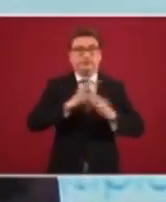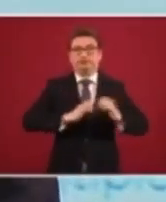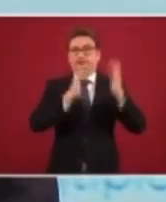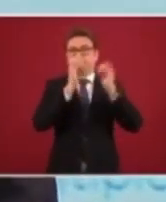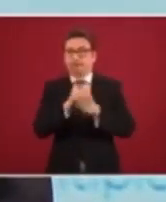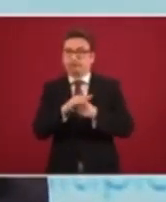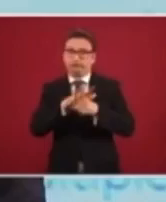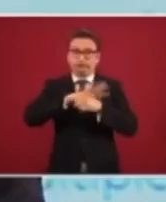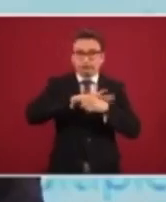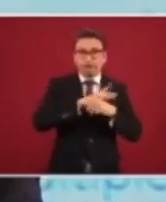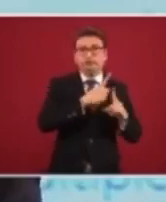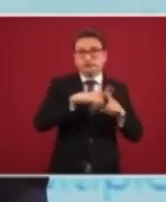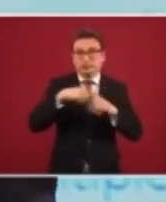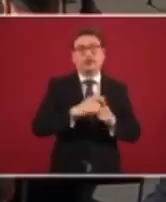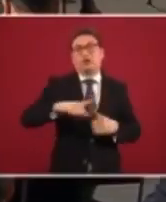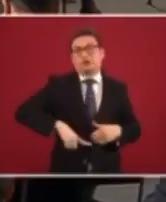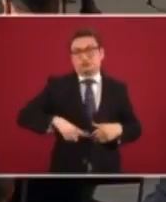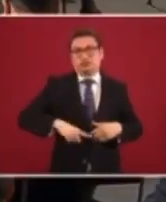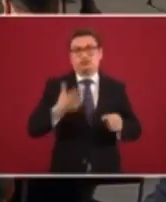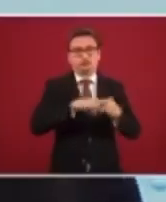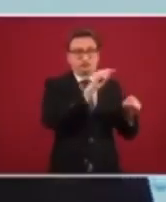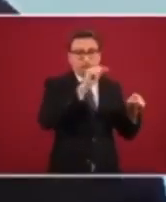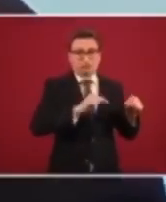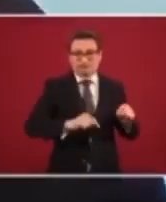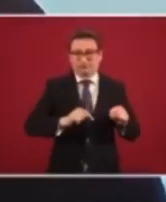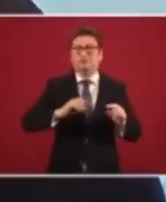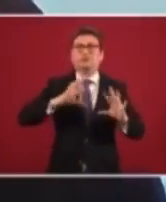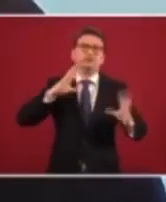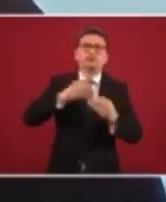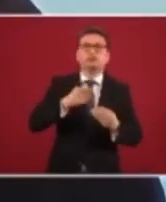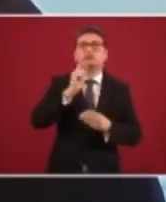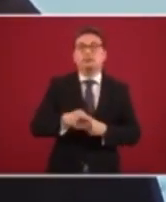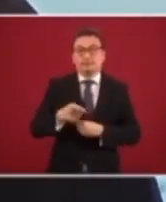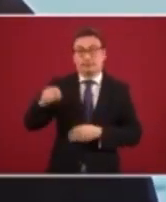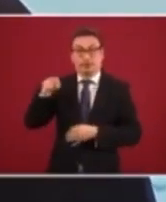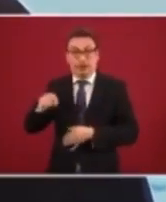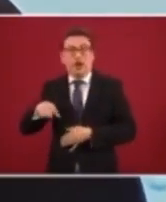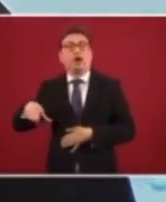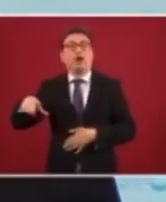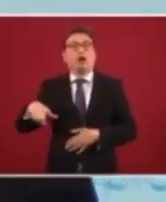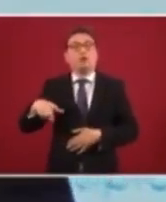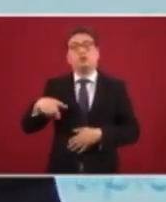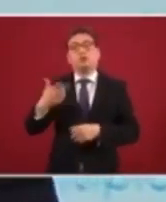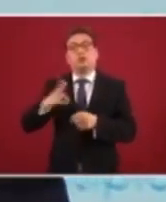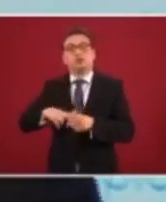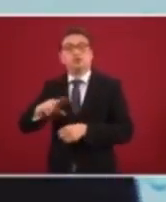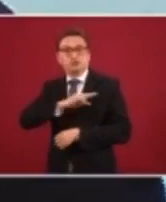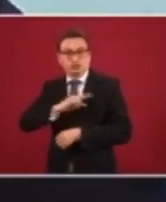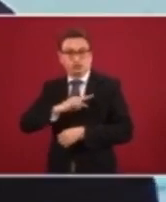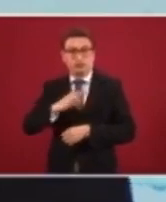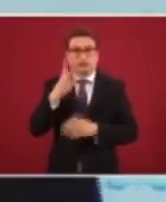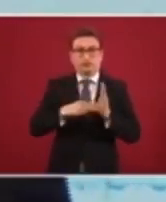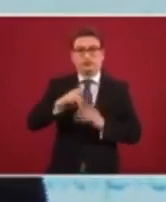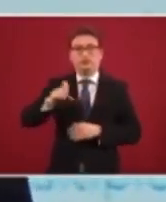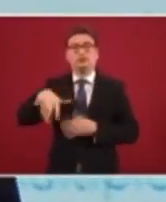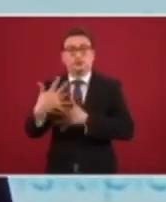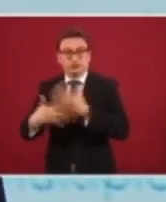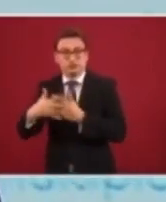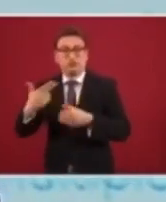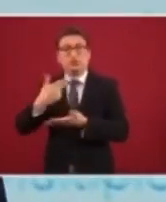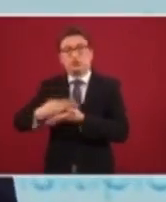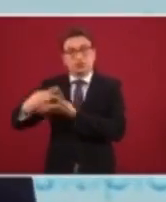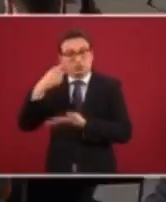-19 y a los pacientes que vamos a tener. En síntesis, el sector privado aporta 3.115 camas para que durante este periodo,